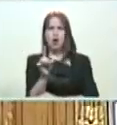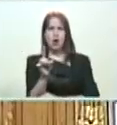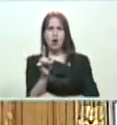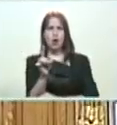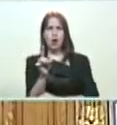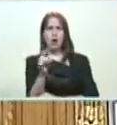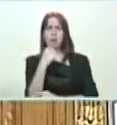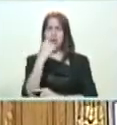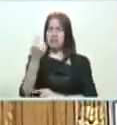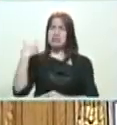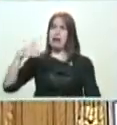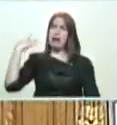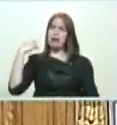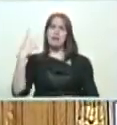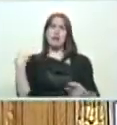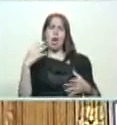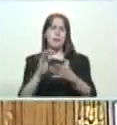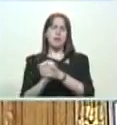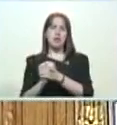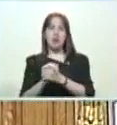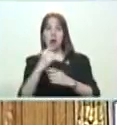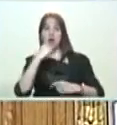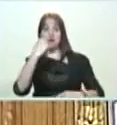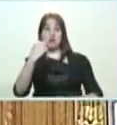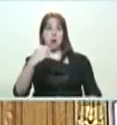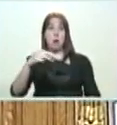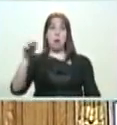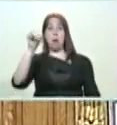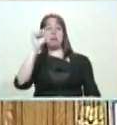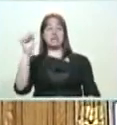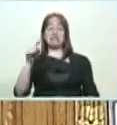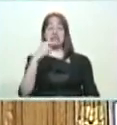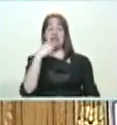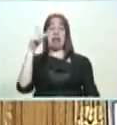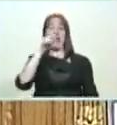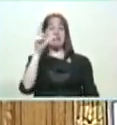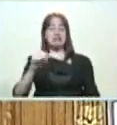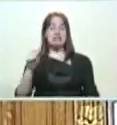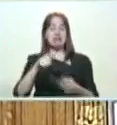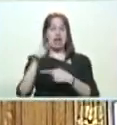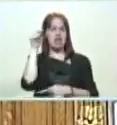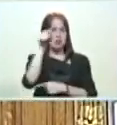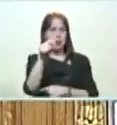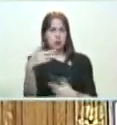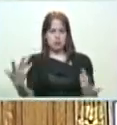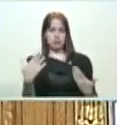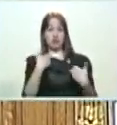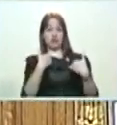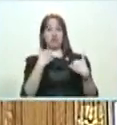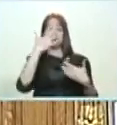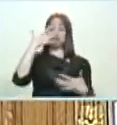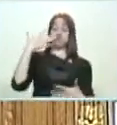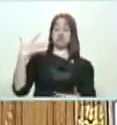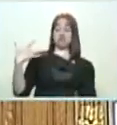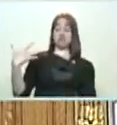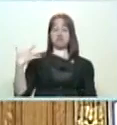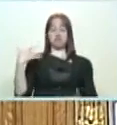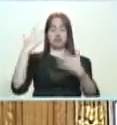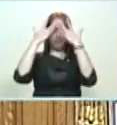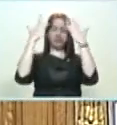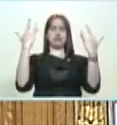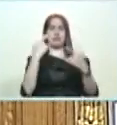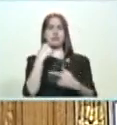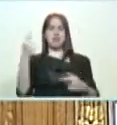Pedro Aria cuando éramos niños. Yo soy más marxista leninista que tú, decía Pedro. Y una vez se agarró a golpe con un amigo